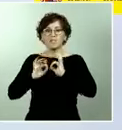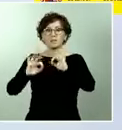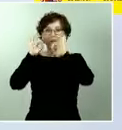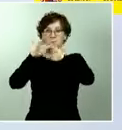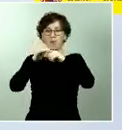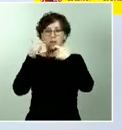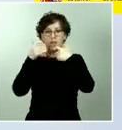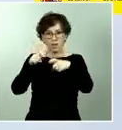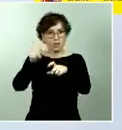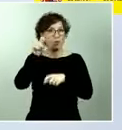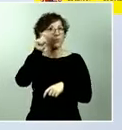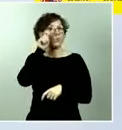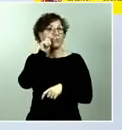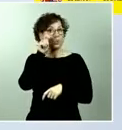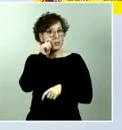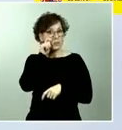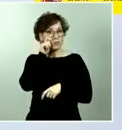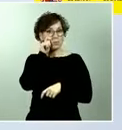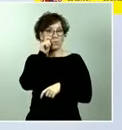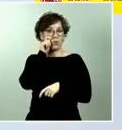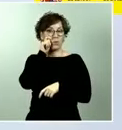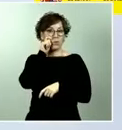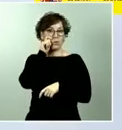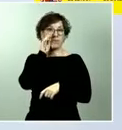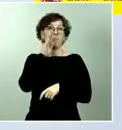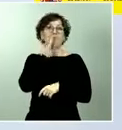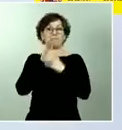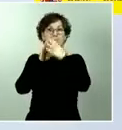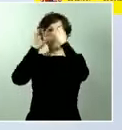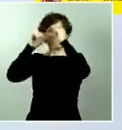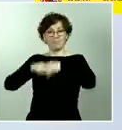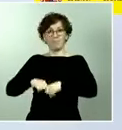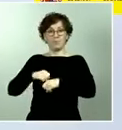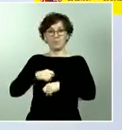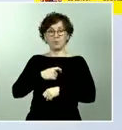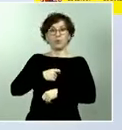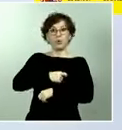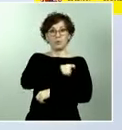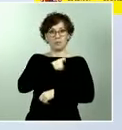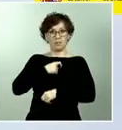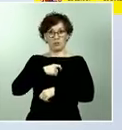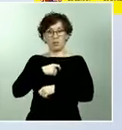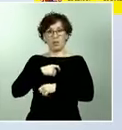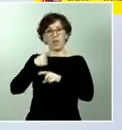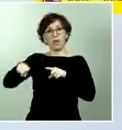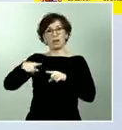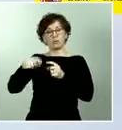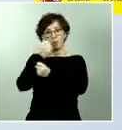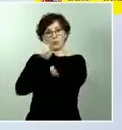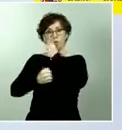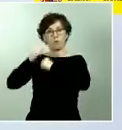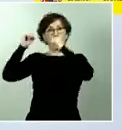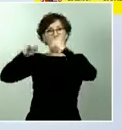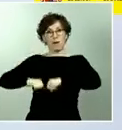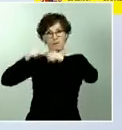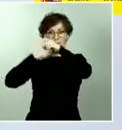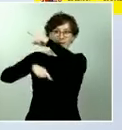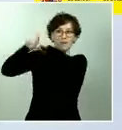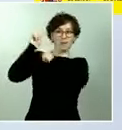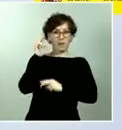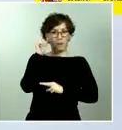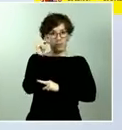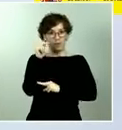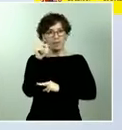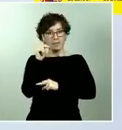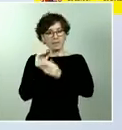quedó el pasado viernes en la Comisión Delegada de Asuntos Económicos que se llegó a este acuerdo de conformar un plan para el